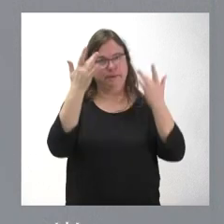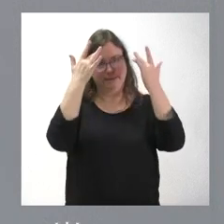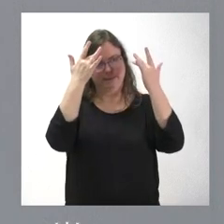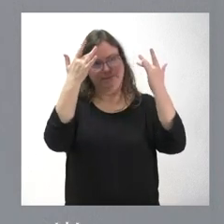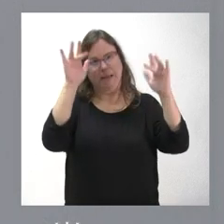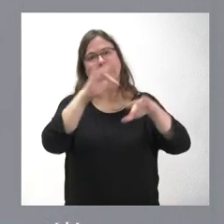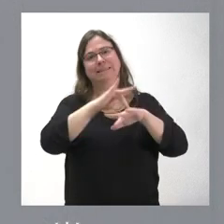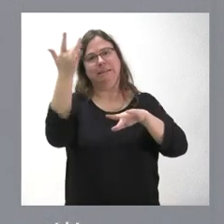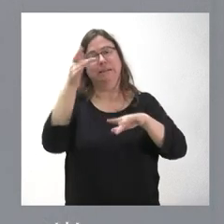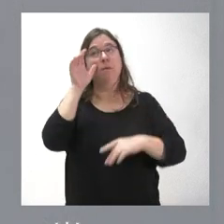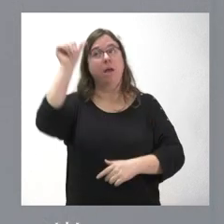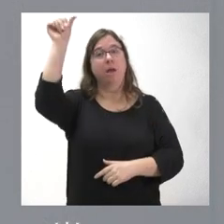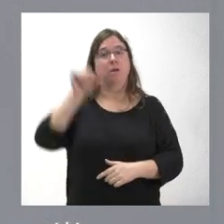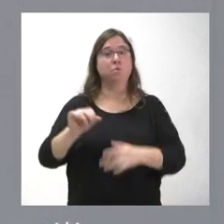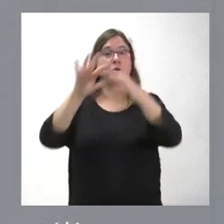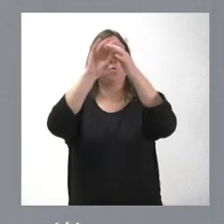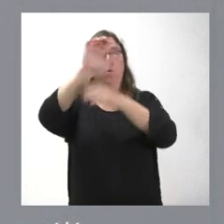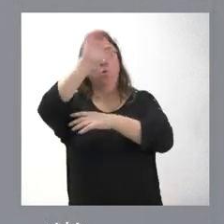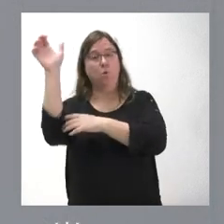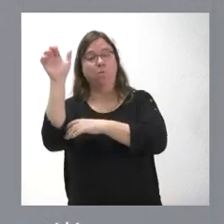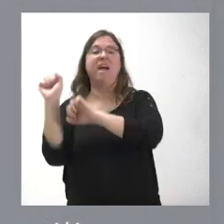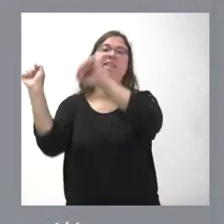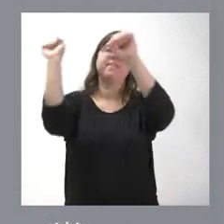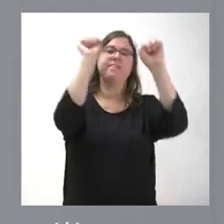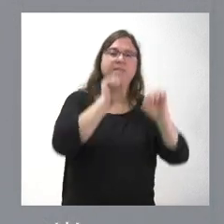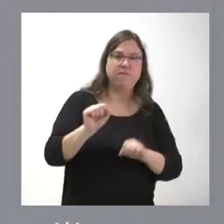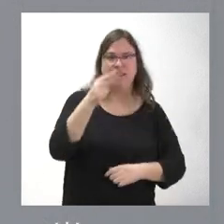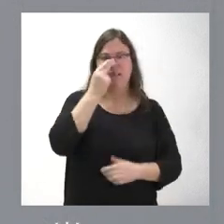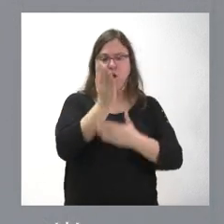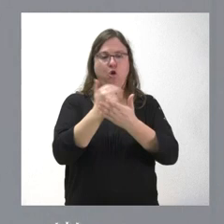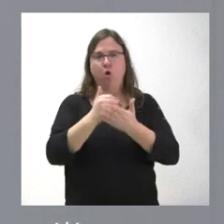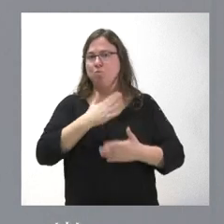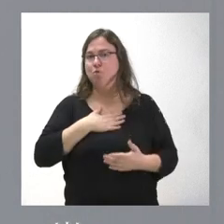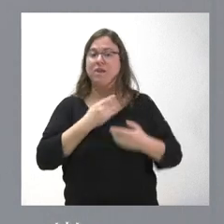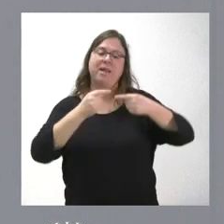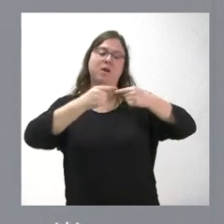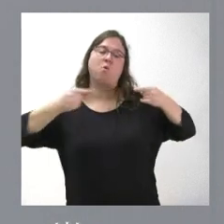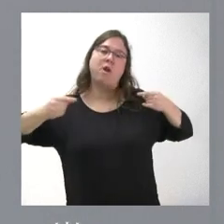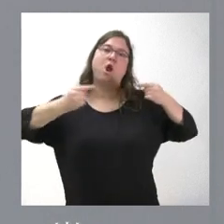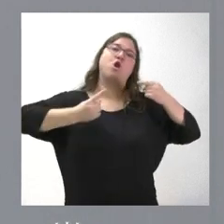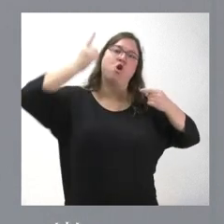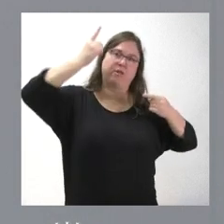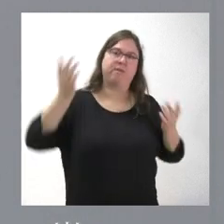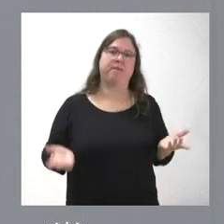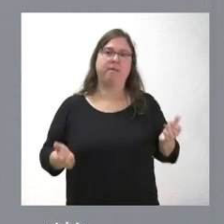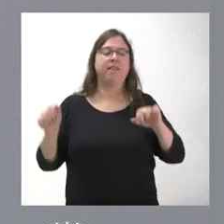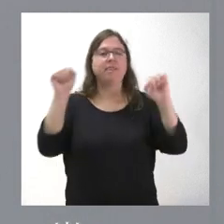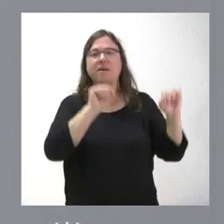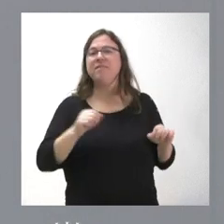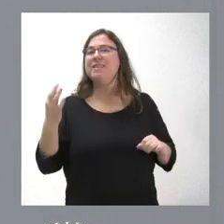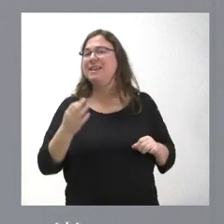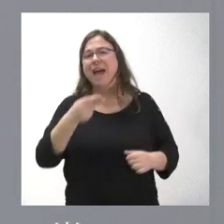escuchar a la Unión Europea y defender los intereses que hemos defendido las comunidades autónomas al norte del Duero, que básicamente son